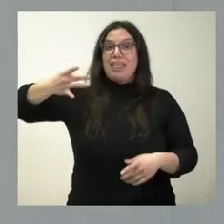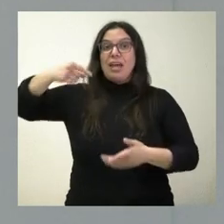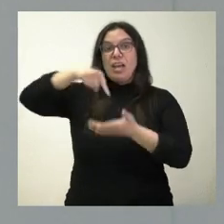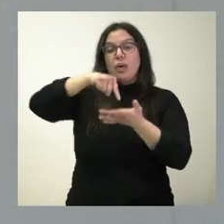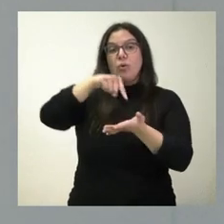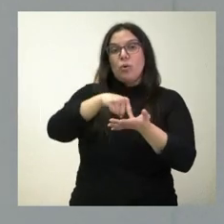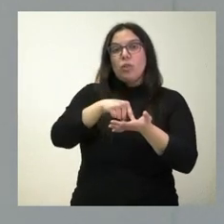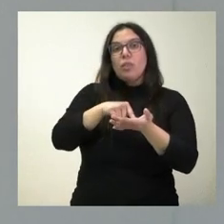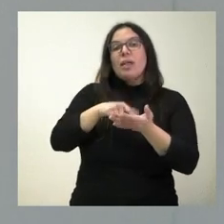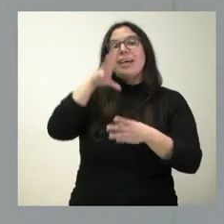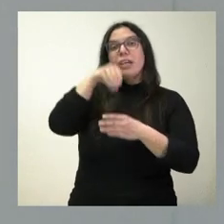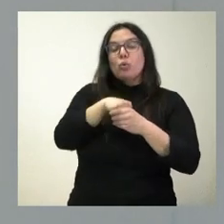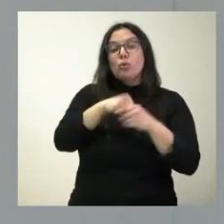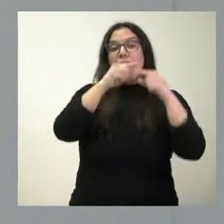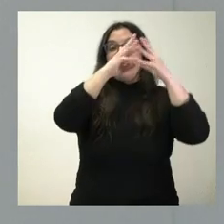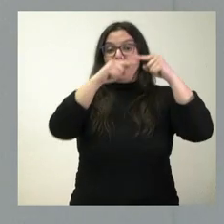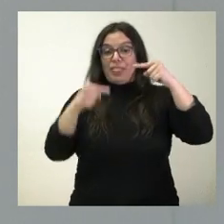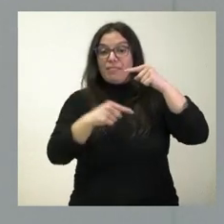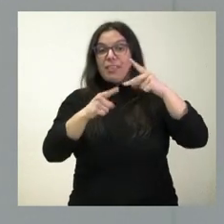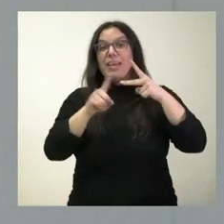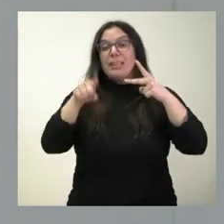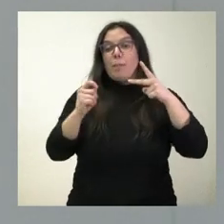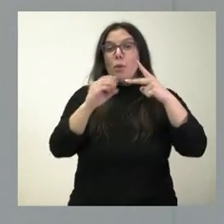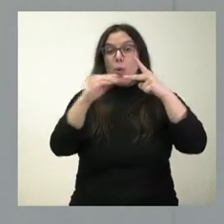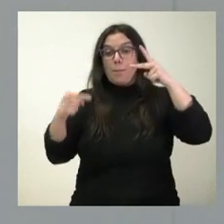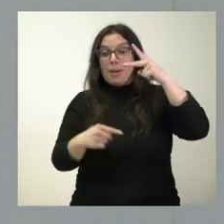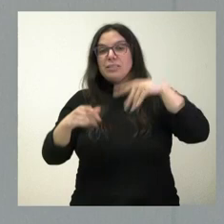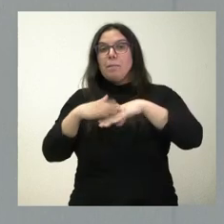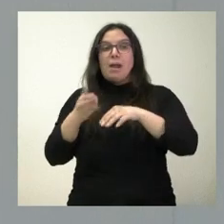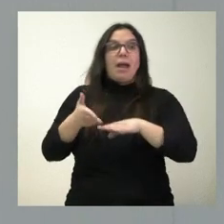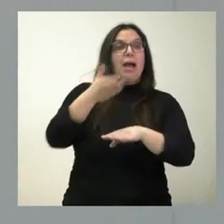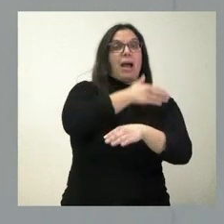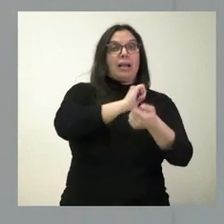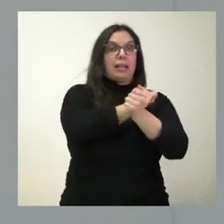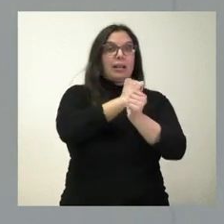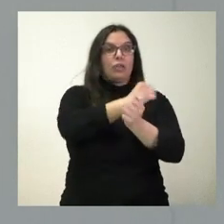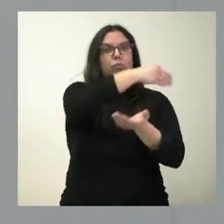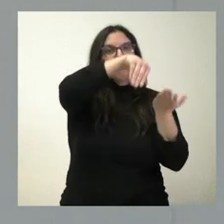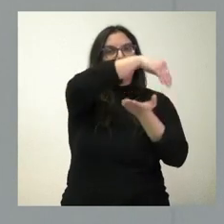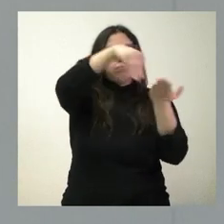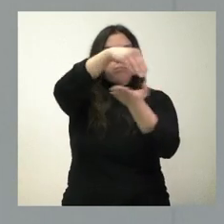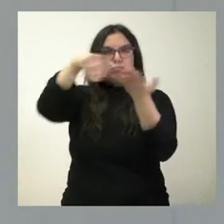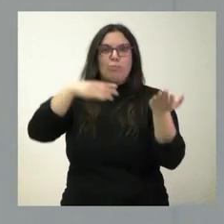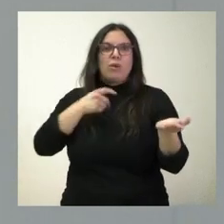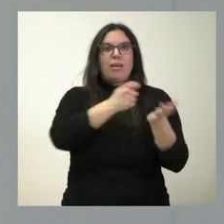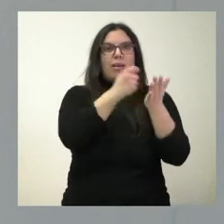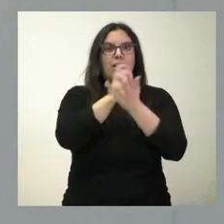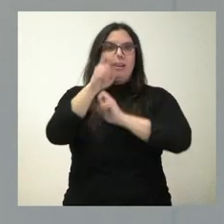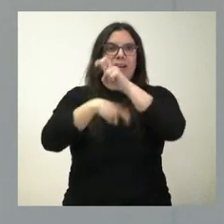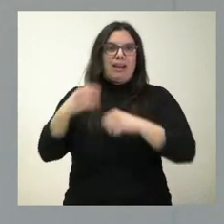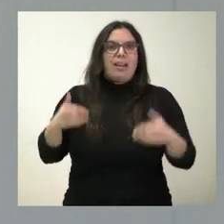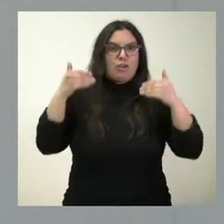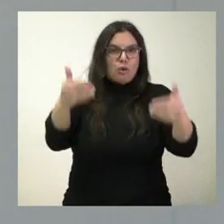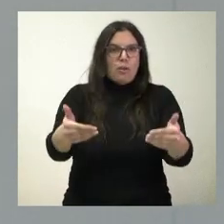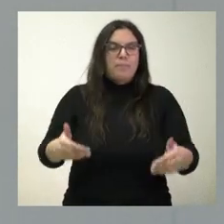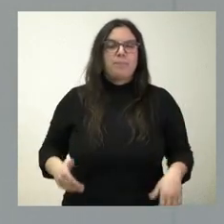sino el poder financiar aquellos créditos anteriores que vencen y que, lógicamente, hay que renovar en el plazo